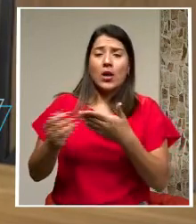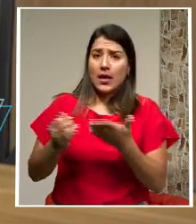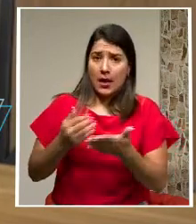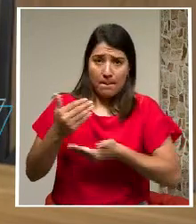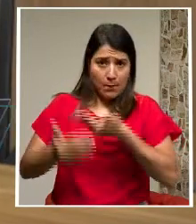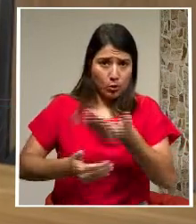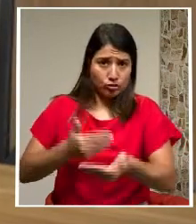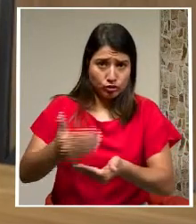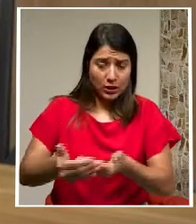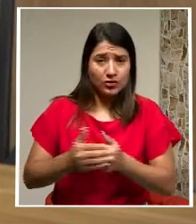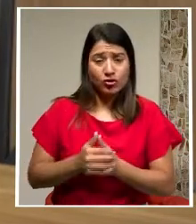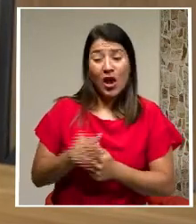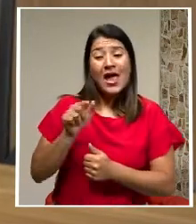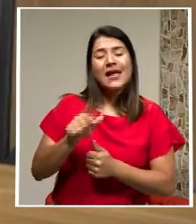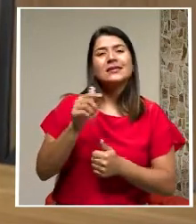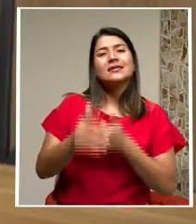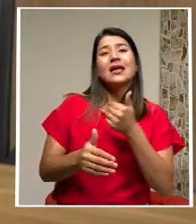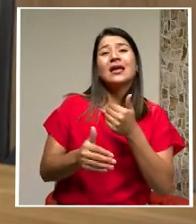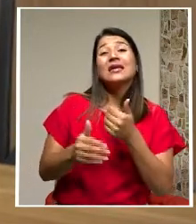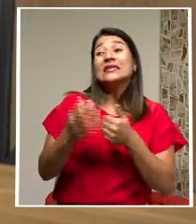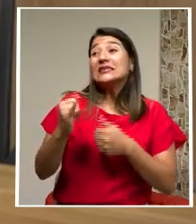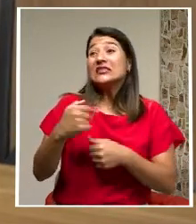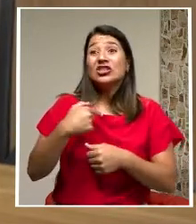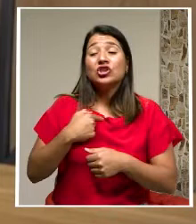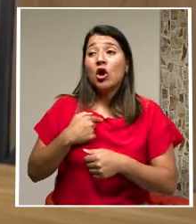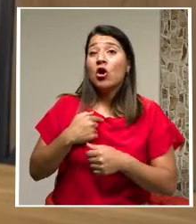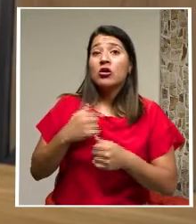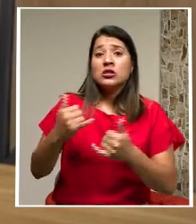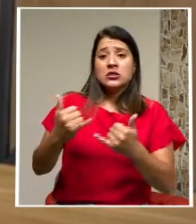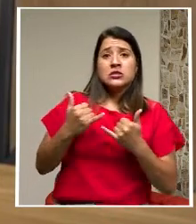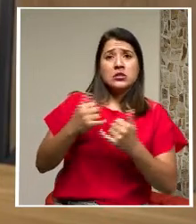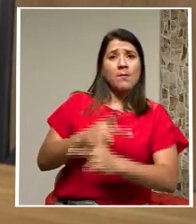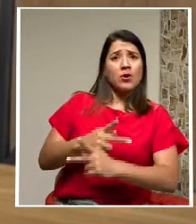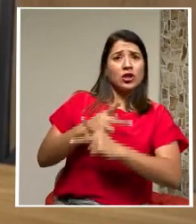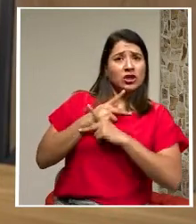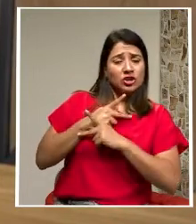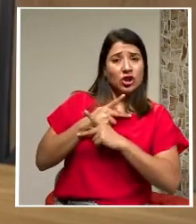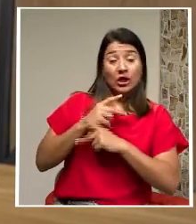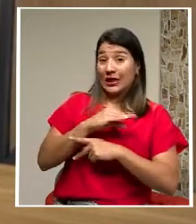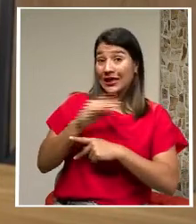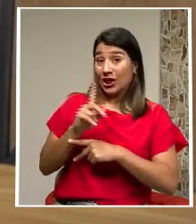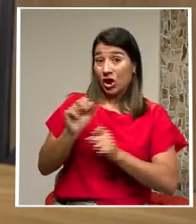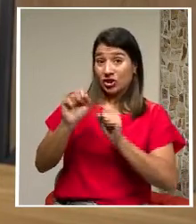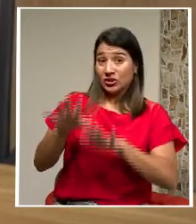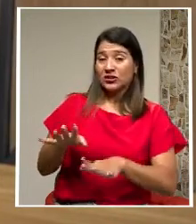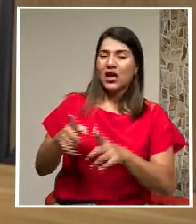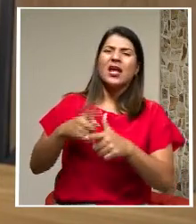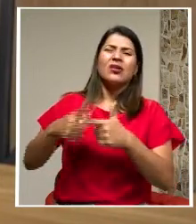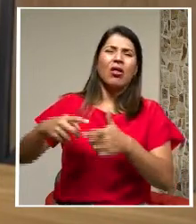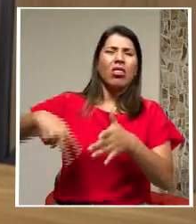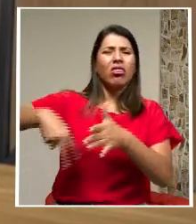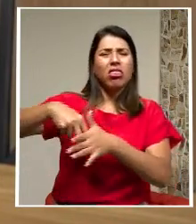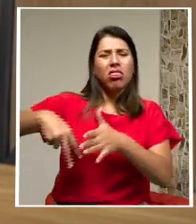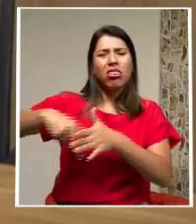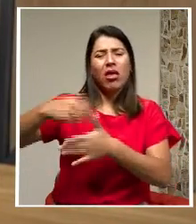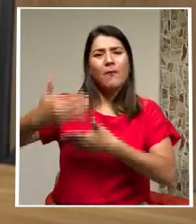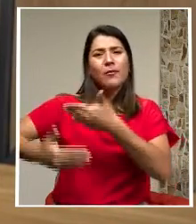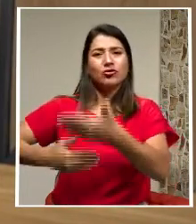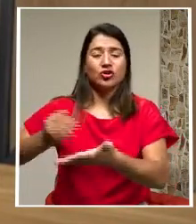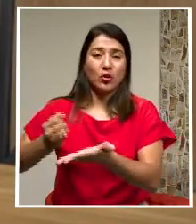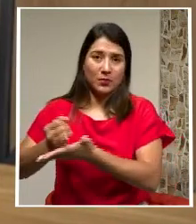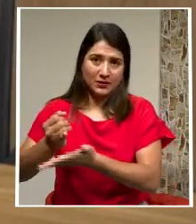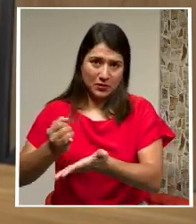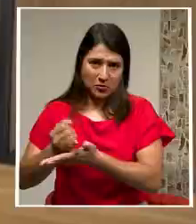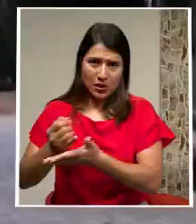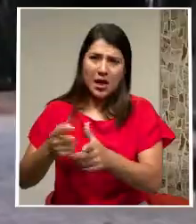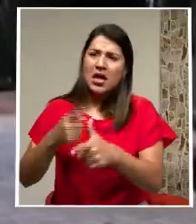tendría una vía más gravosa si yo me aferrara a la inmunidad lo cual no está siendo parte en este proceso y podrá llevar